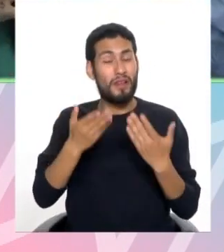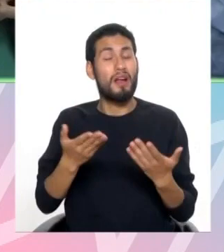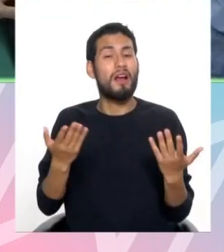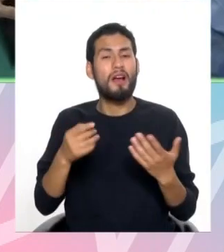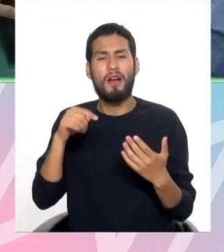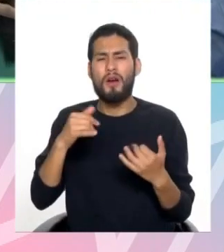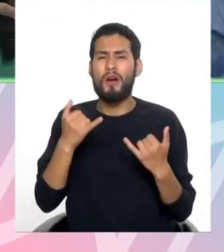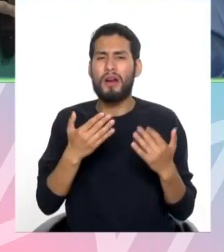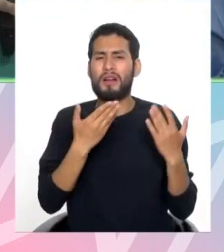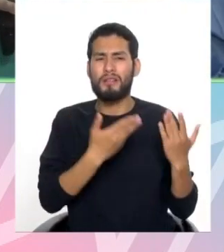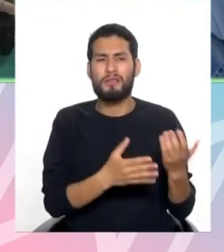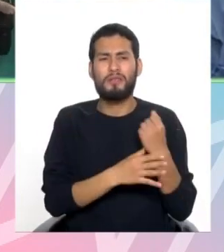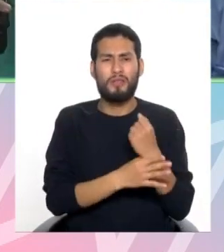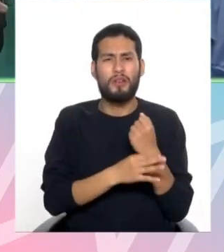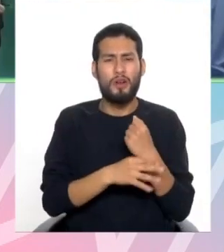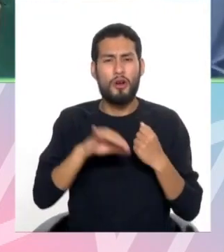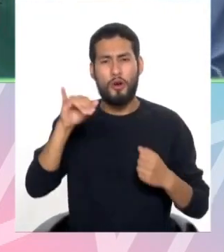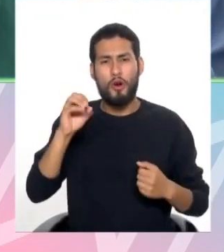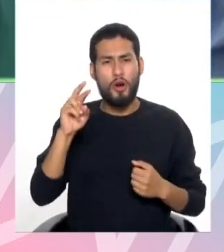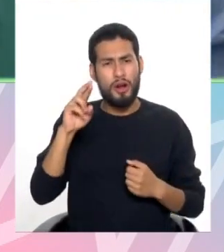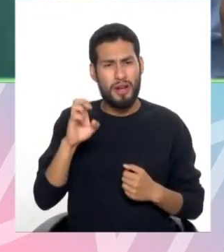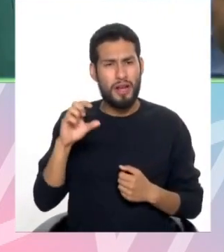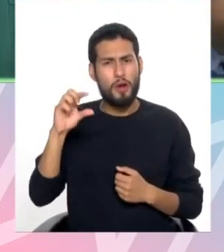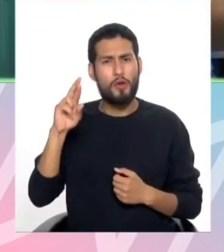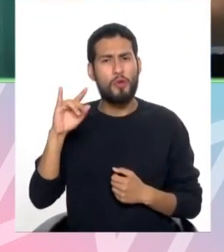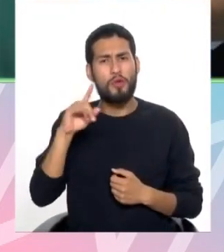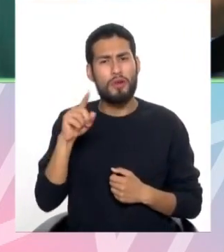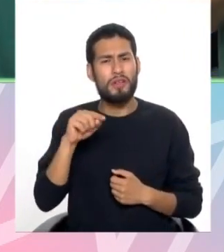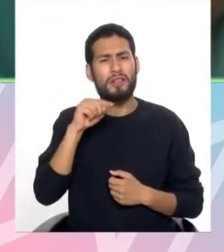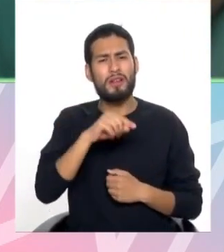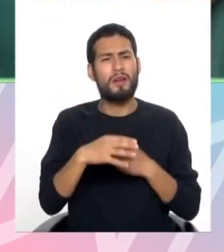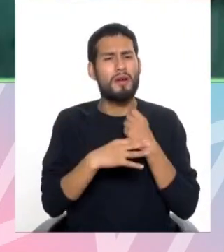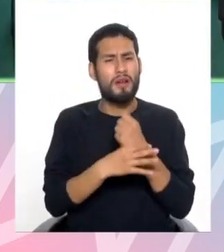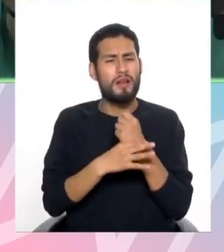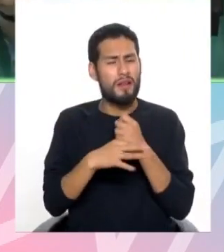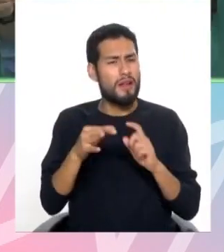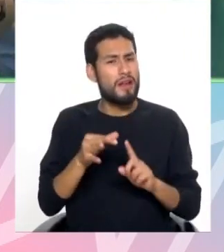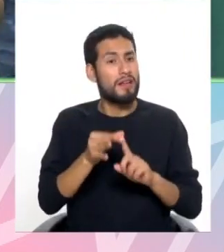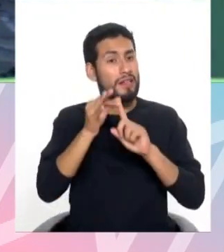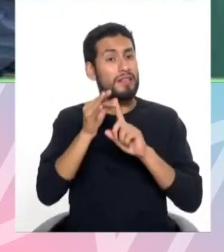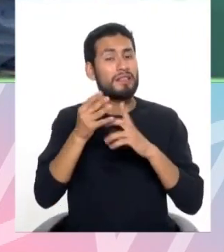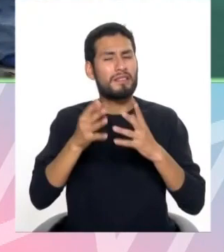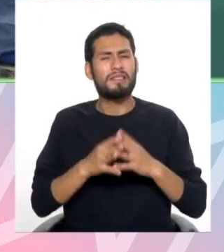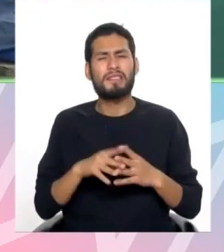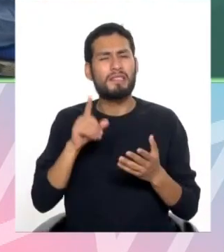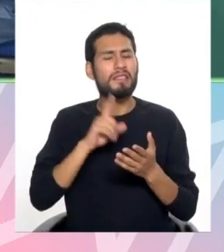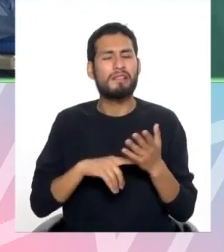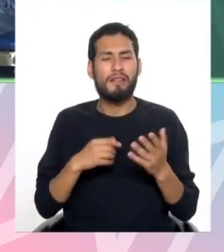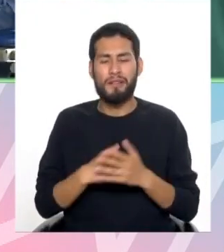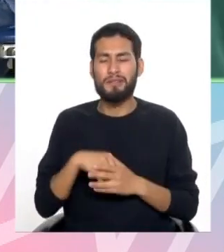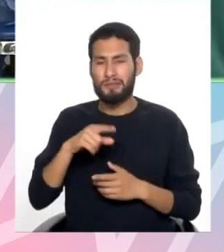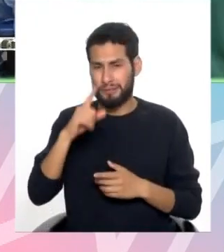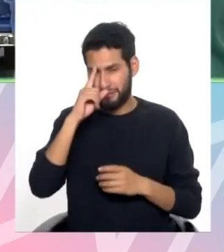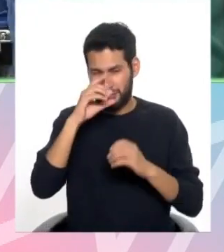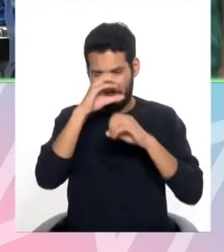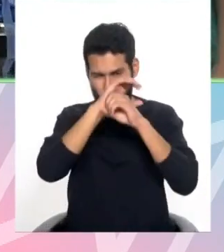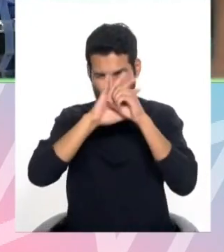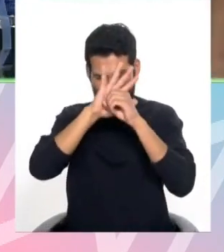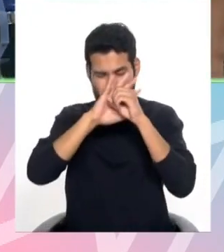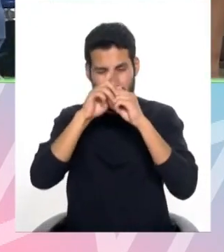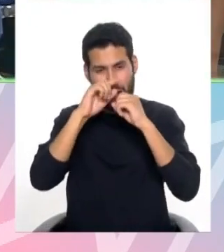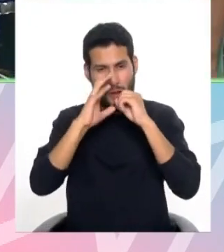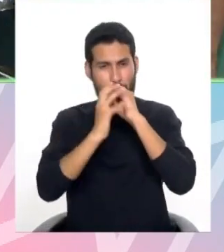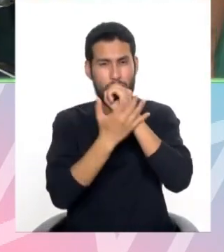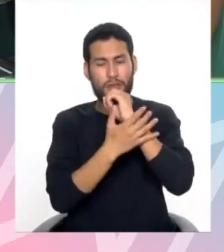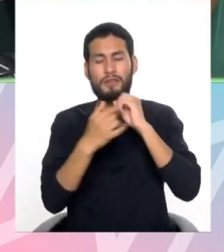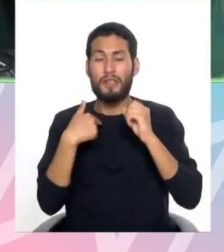acompaña el día de hoy el doctor Jorge Ruiz Orrego que es médico especialista en córnea refractiva y catarata. Doctor,